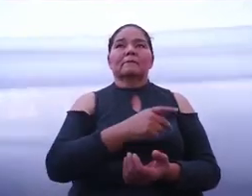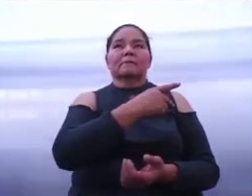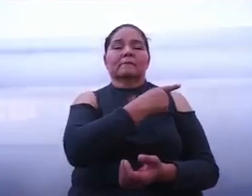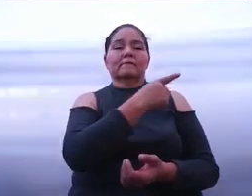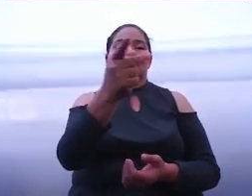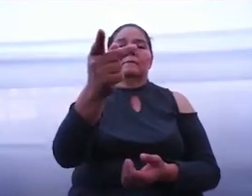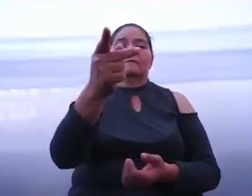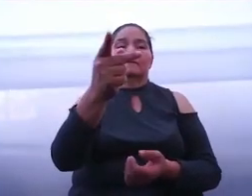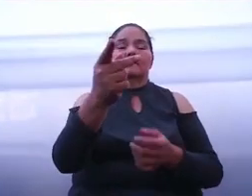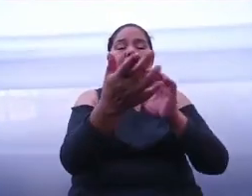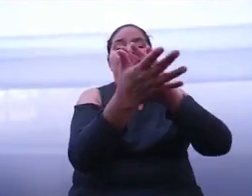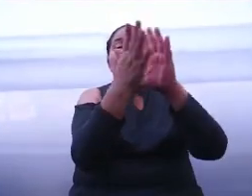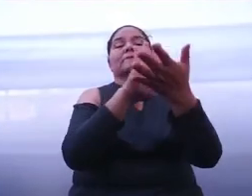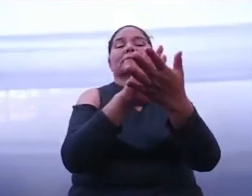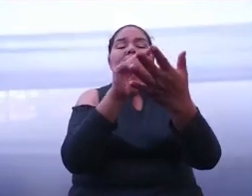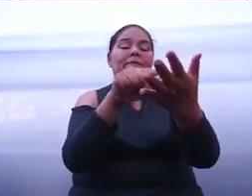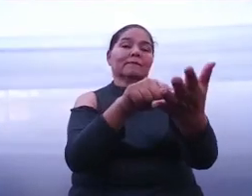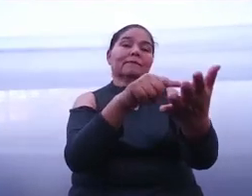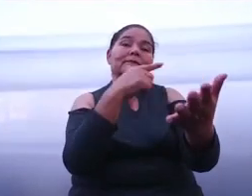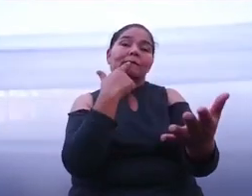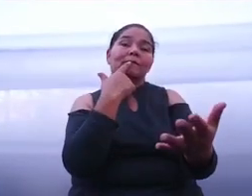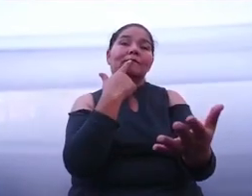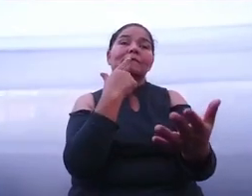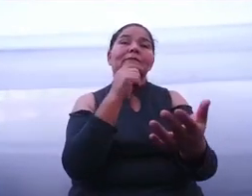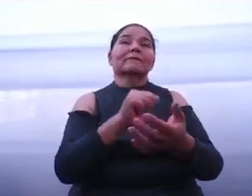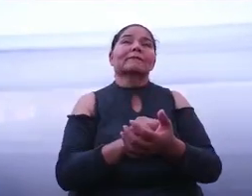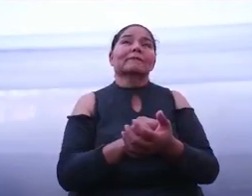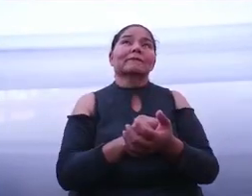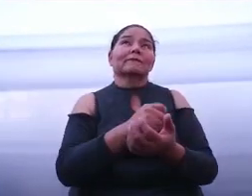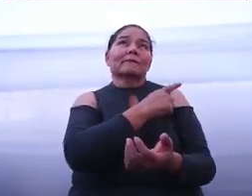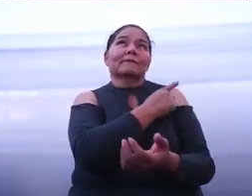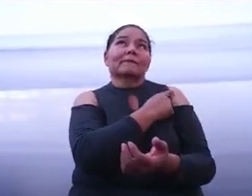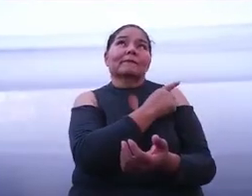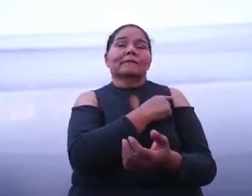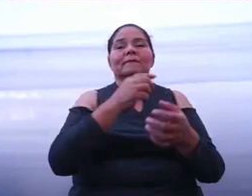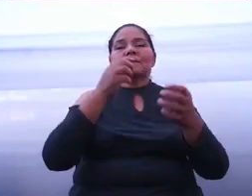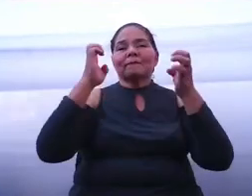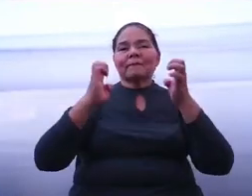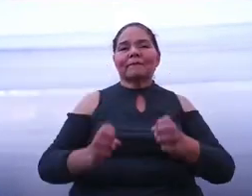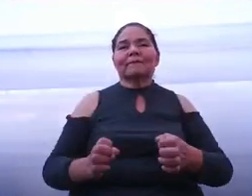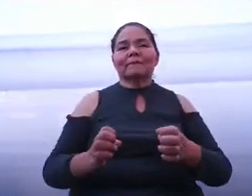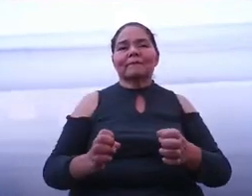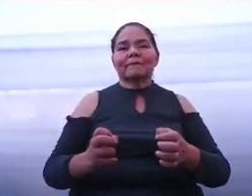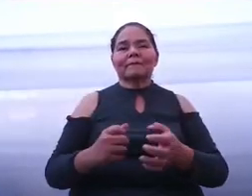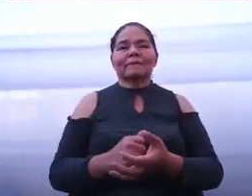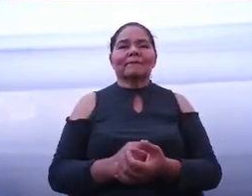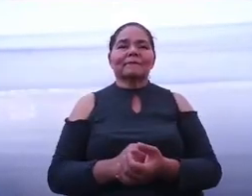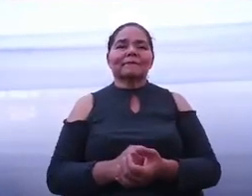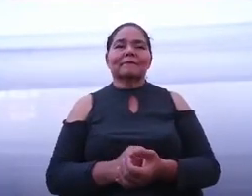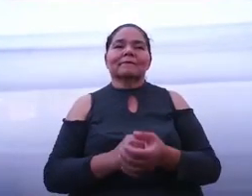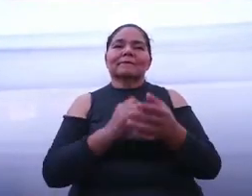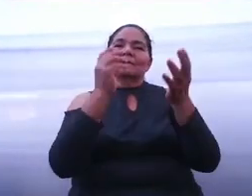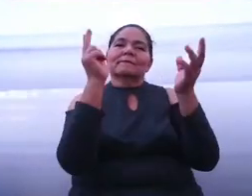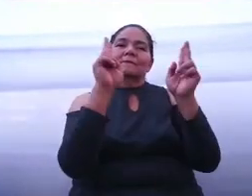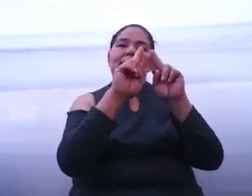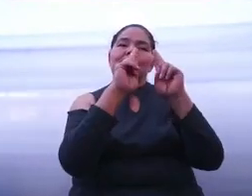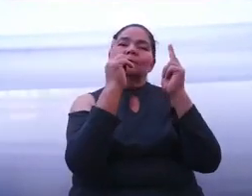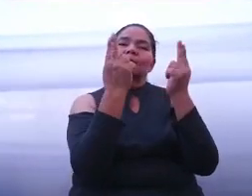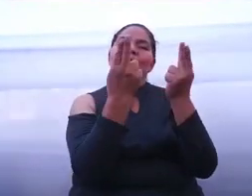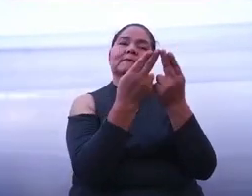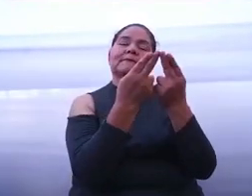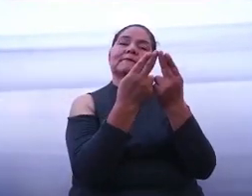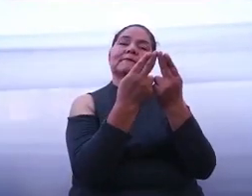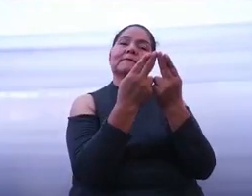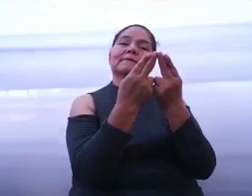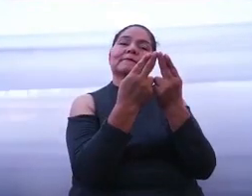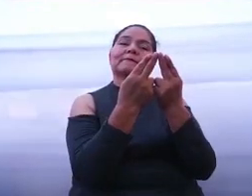podemos transformar Celaya y sólo estando unidos seremos